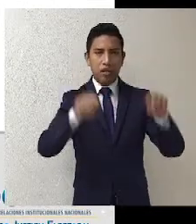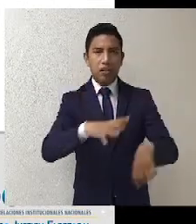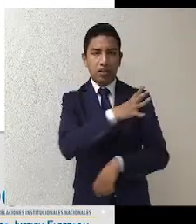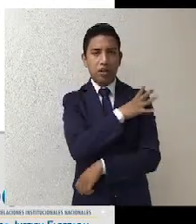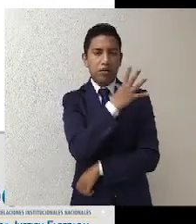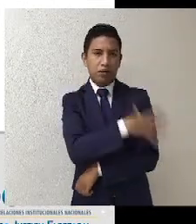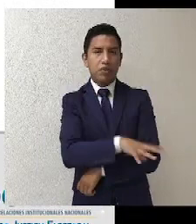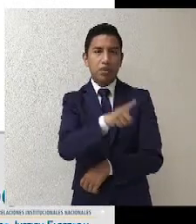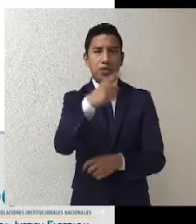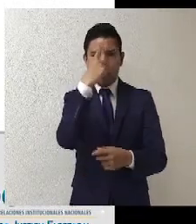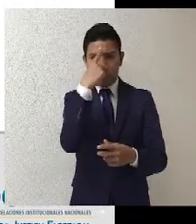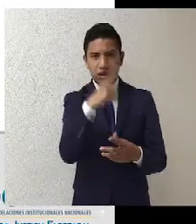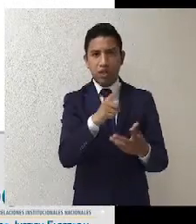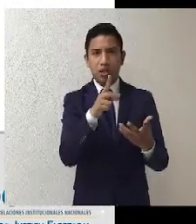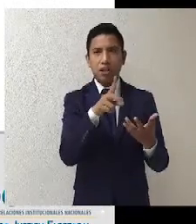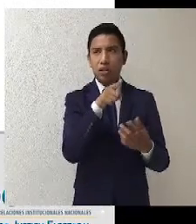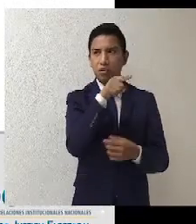Impugnación.